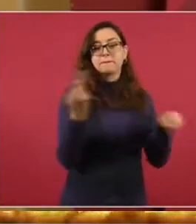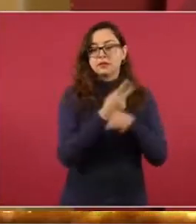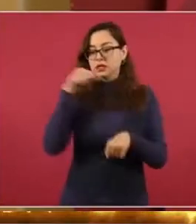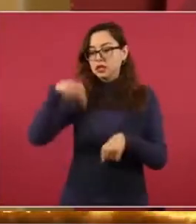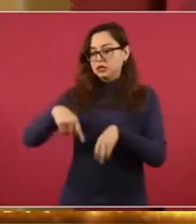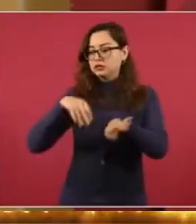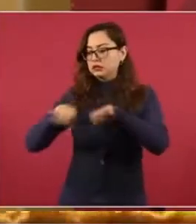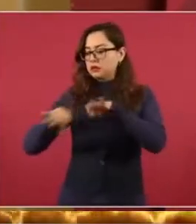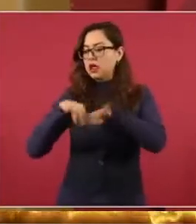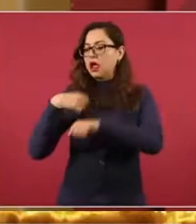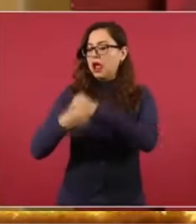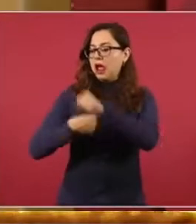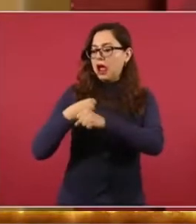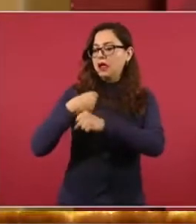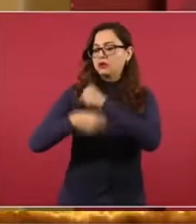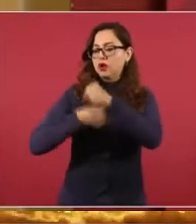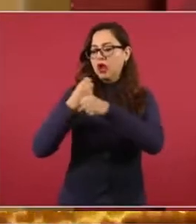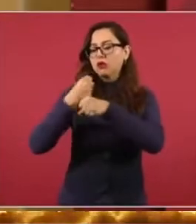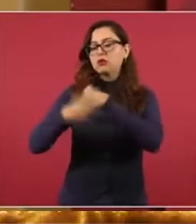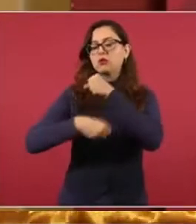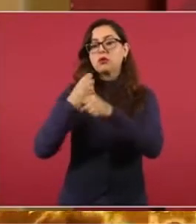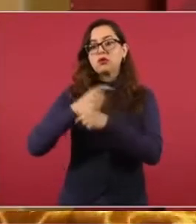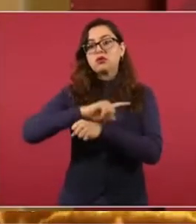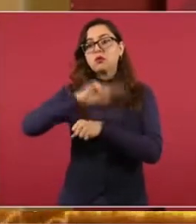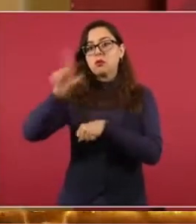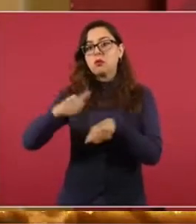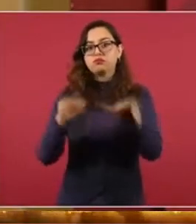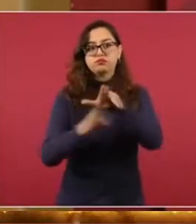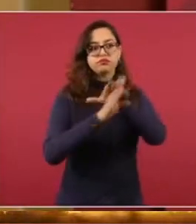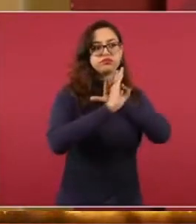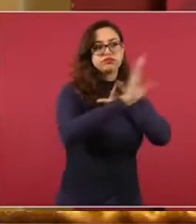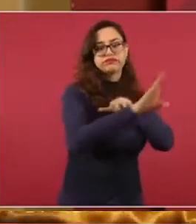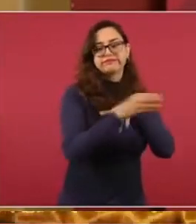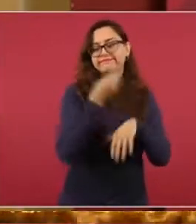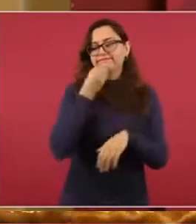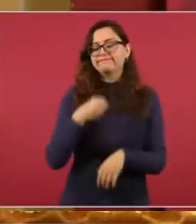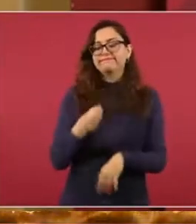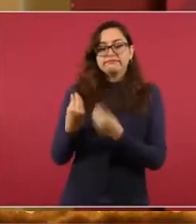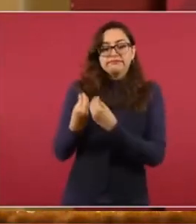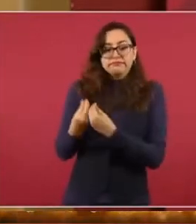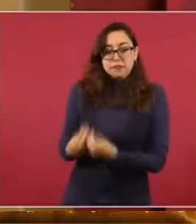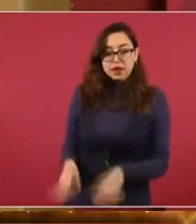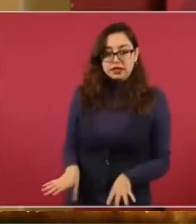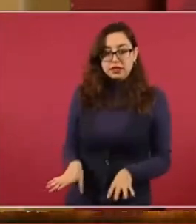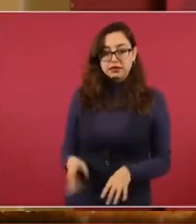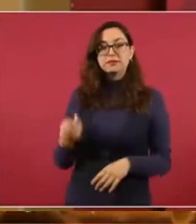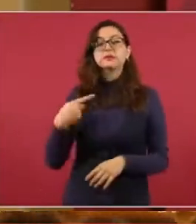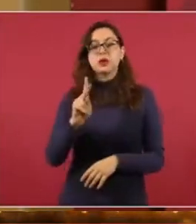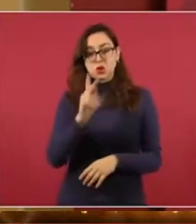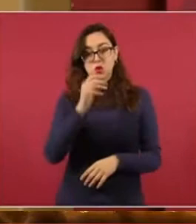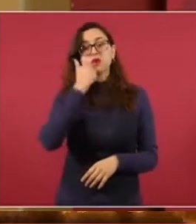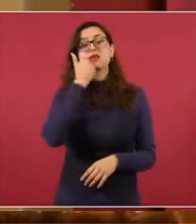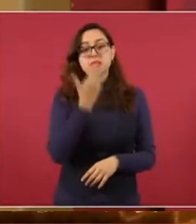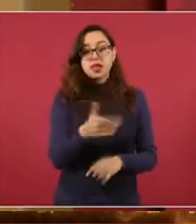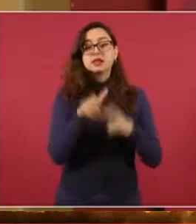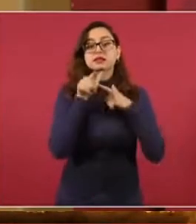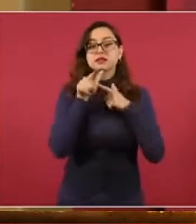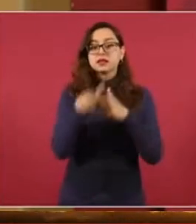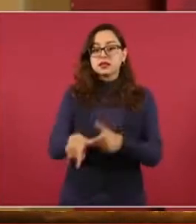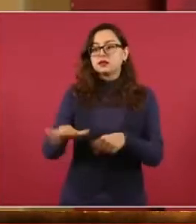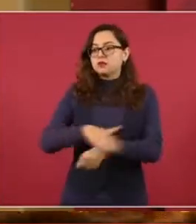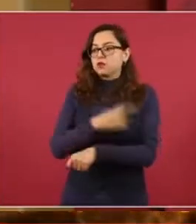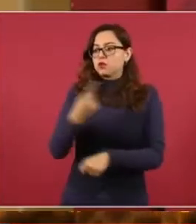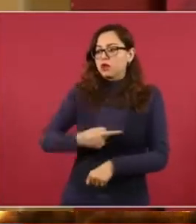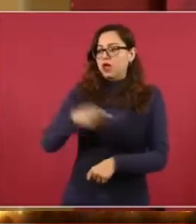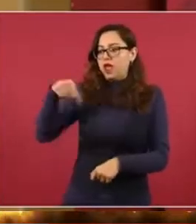después su cotización y que tienen interés de mantenerlo, sobre todo por la posibilidad de asegurar a sus familiares que se mantienen en